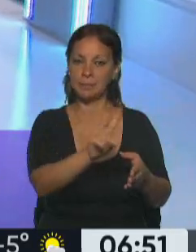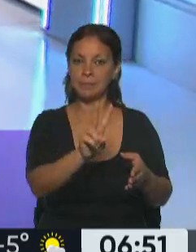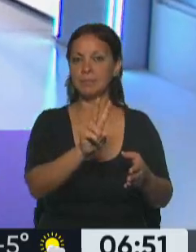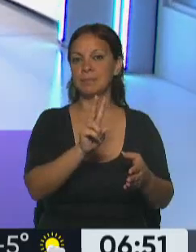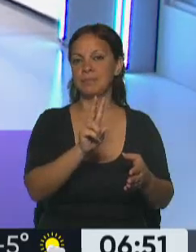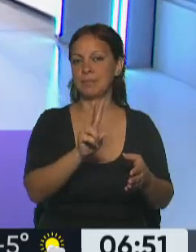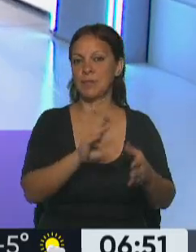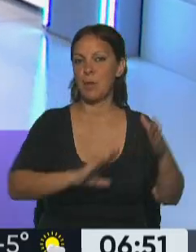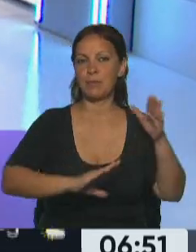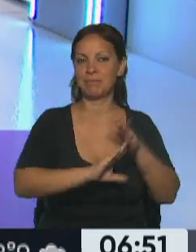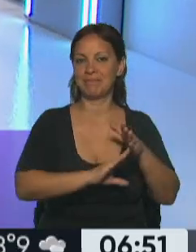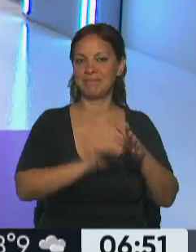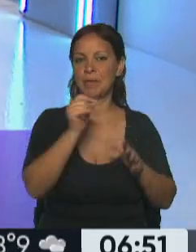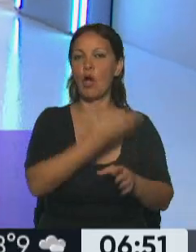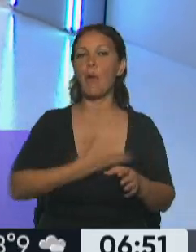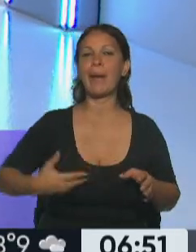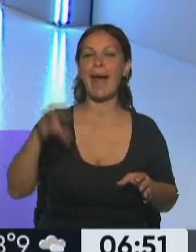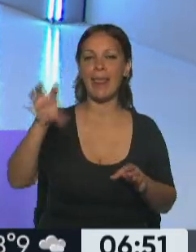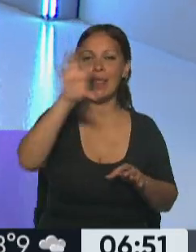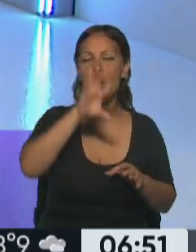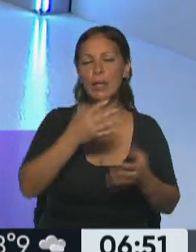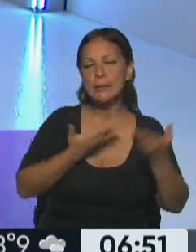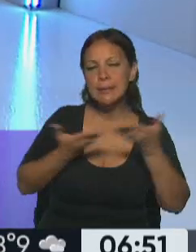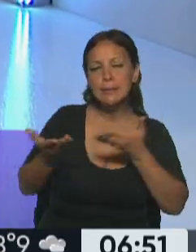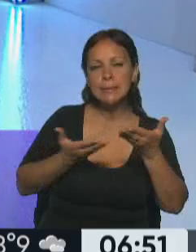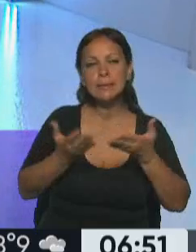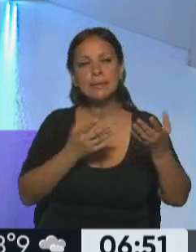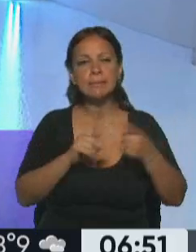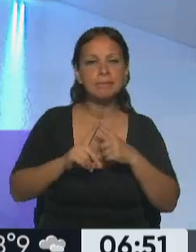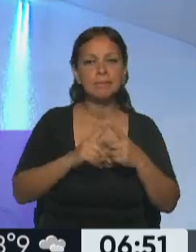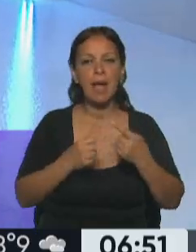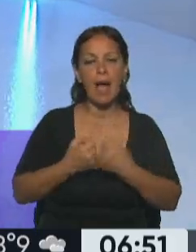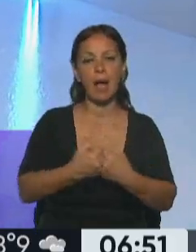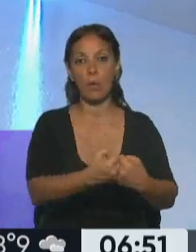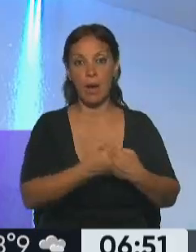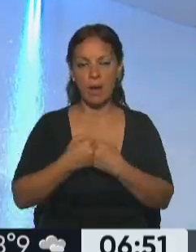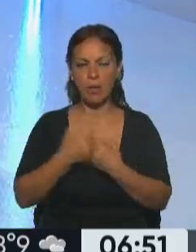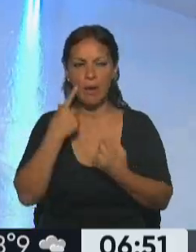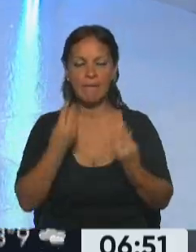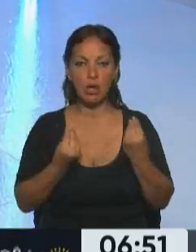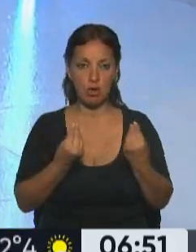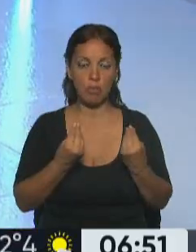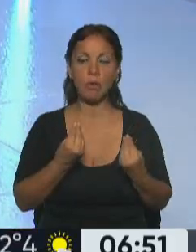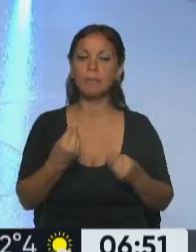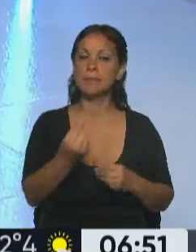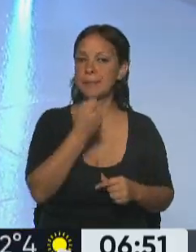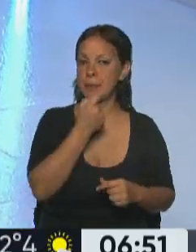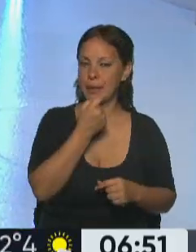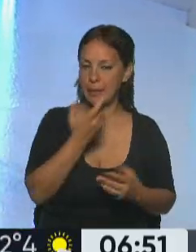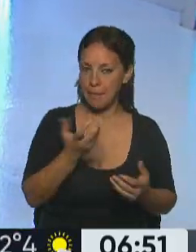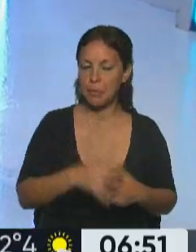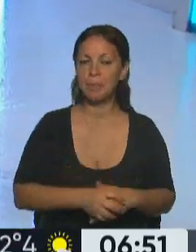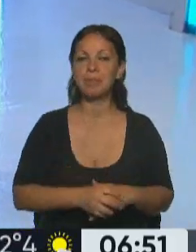gobernadores, articulando decisiones parlamentarias. Por ejemplo, se habla del